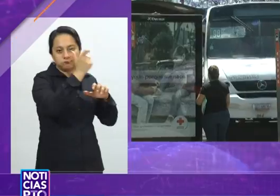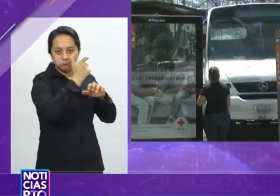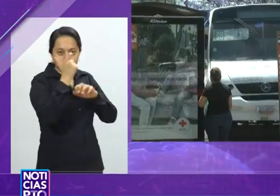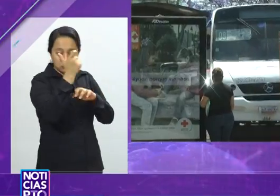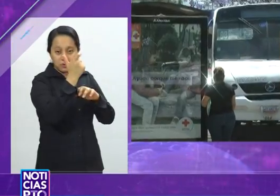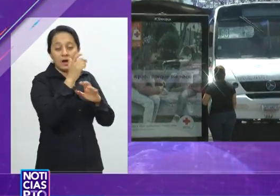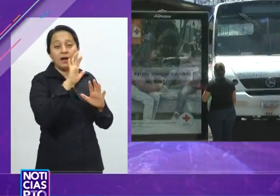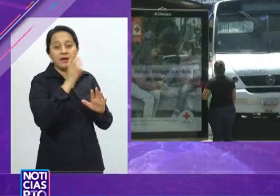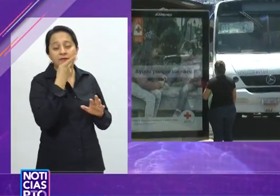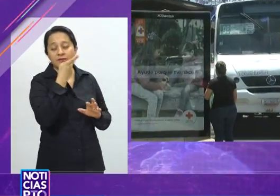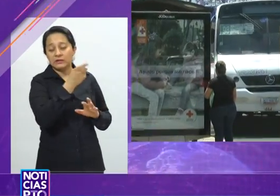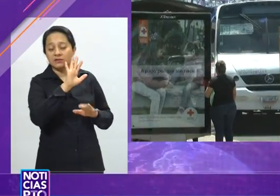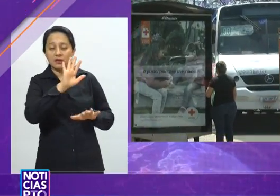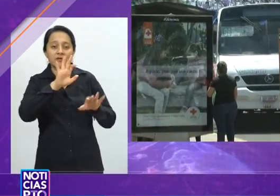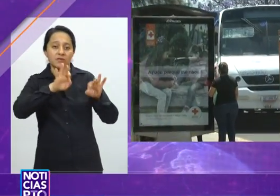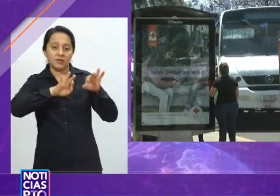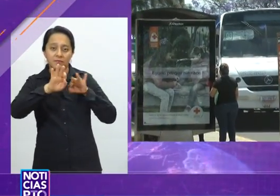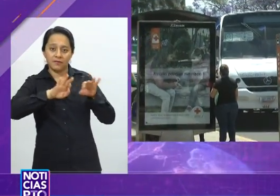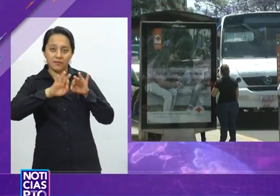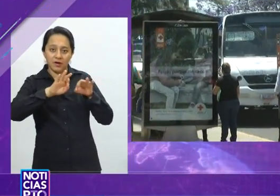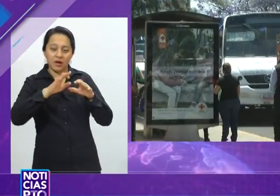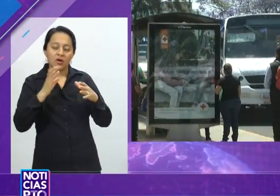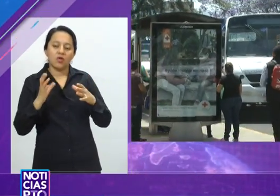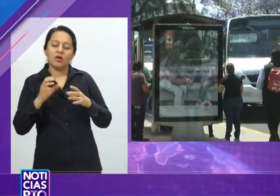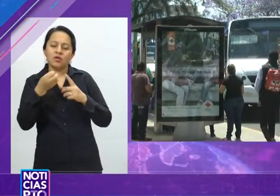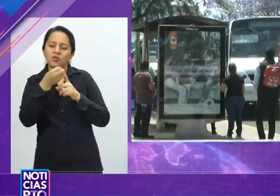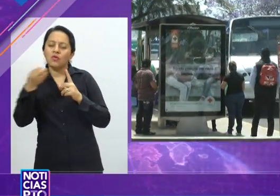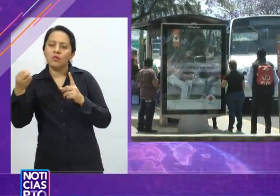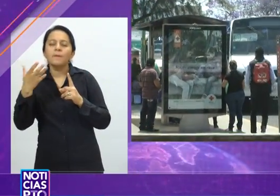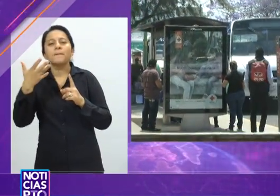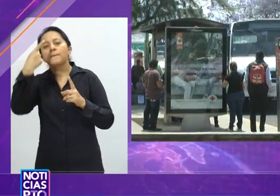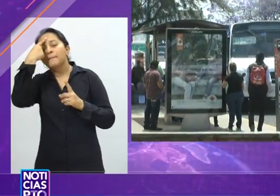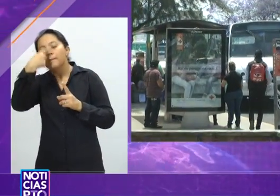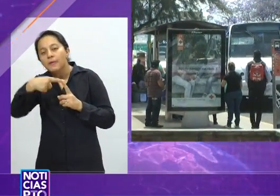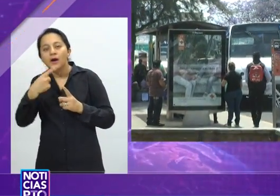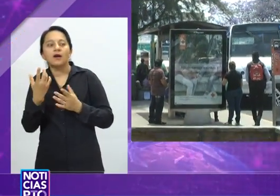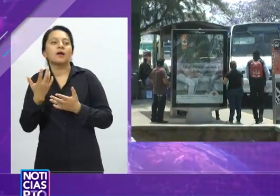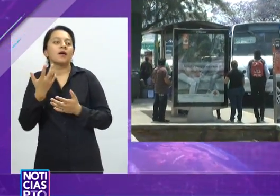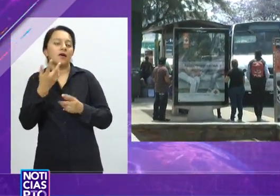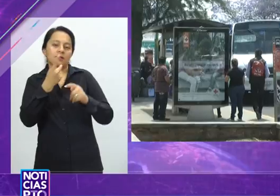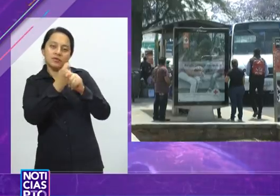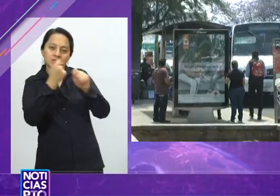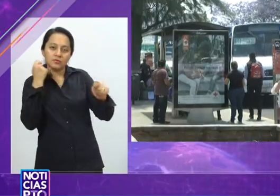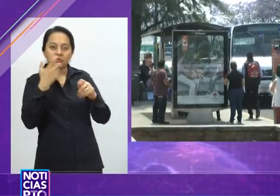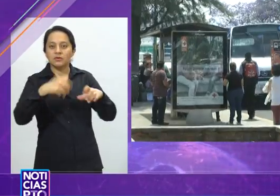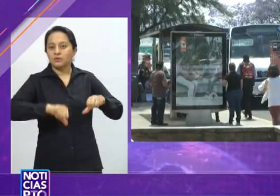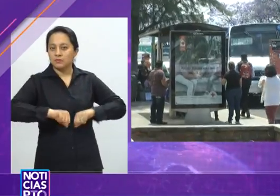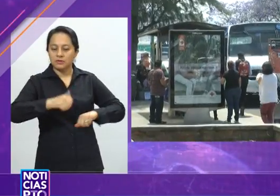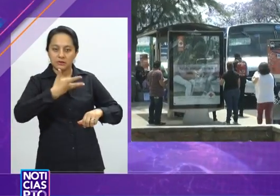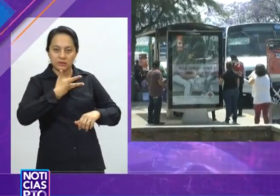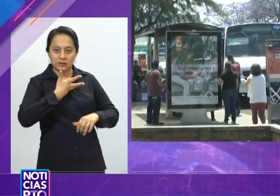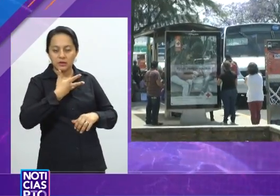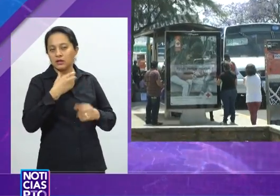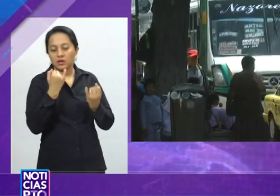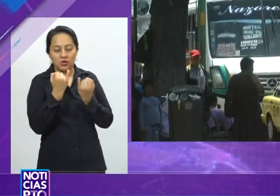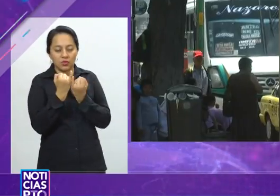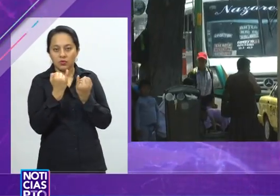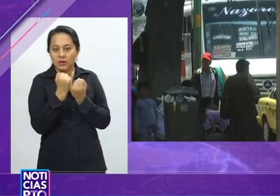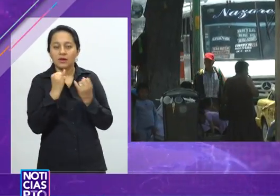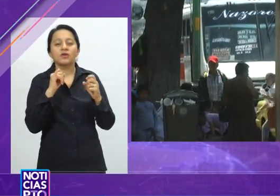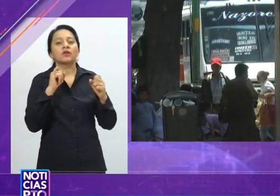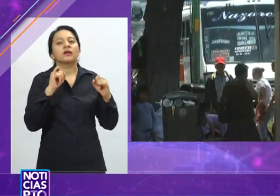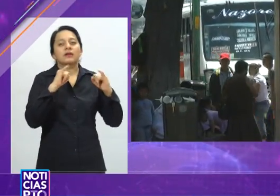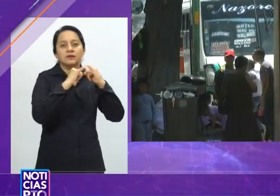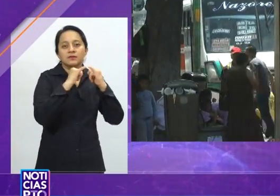realizado con las organizaciones dedicadas a la prestación de servicios del transporte y con el Instituto Querétano del Transporte, así como las